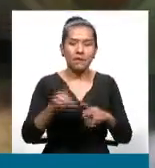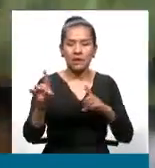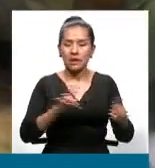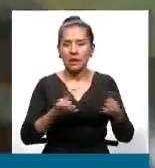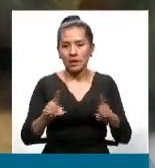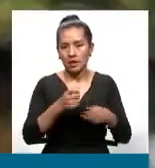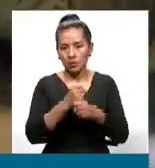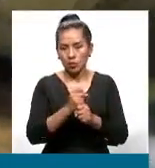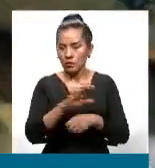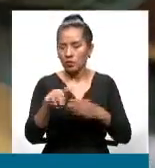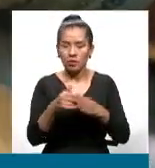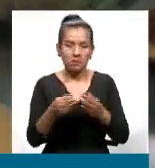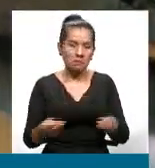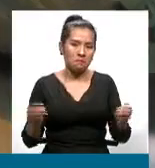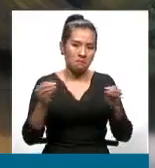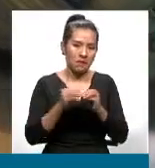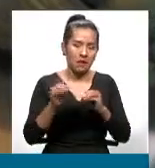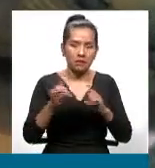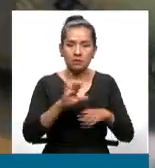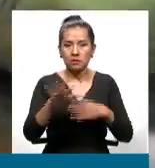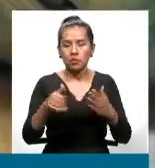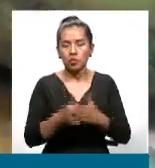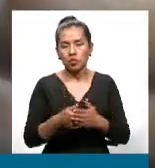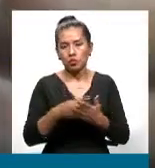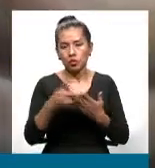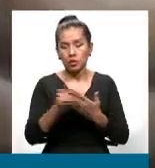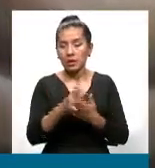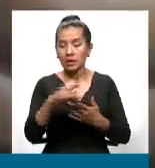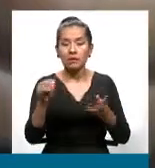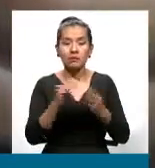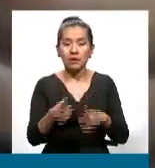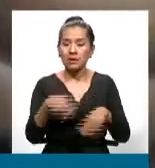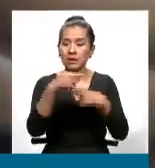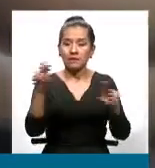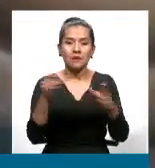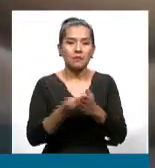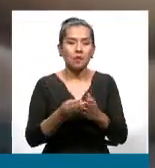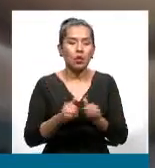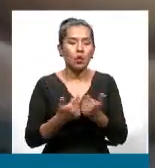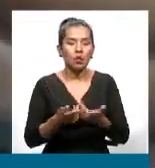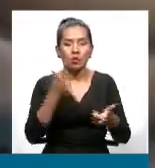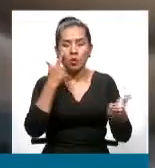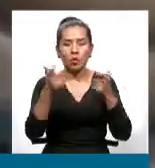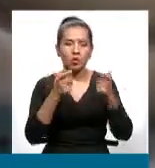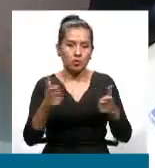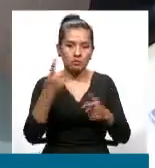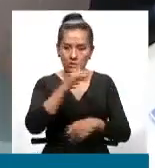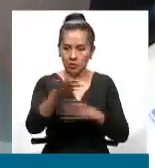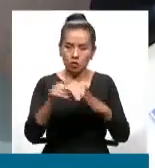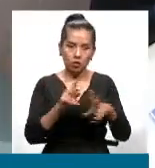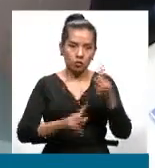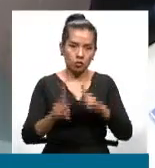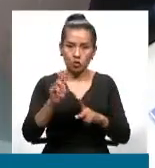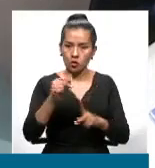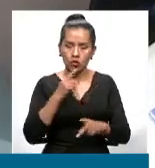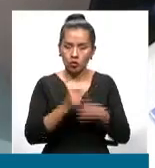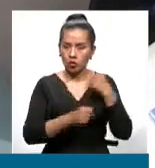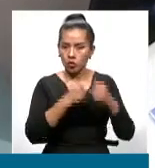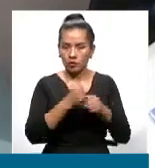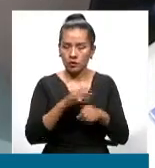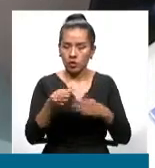generación de empleo y también mediante un nivel de precios controlados para que la población no sufra con incrementos